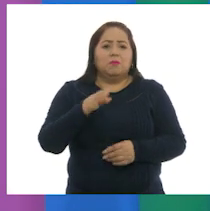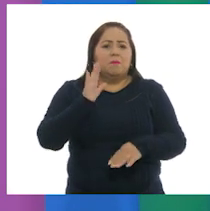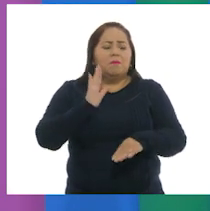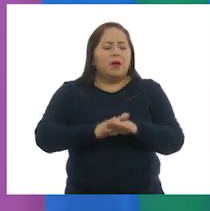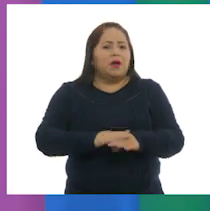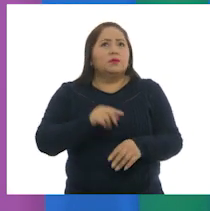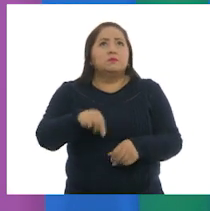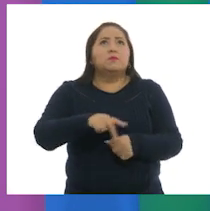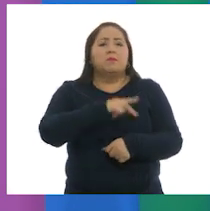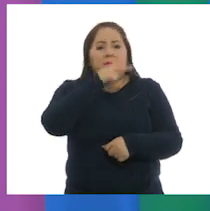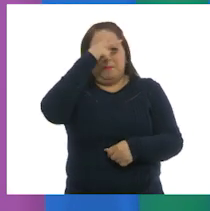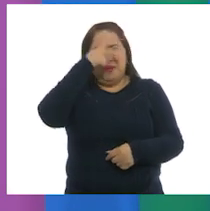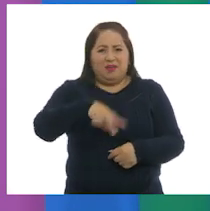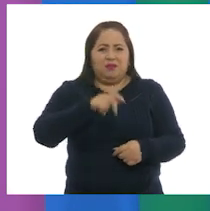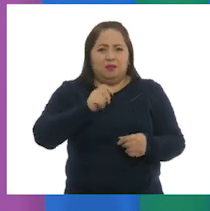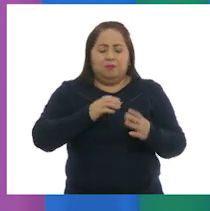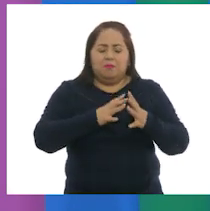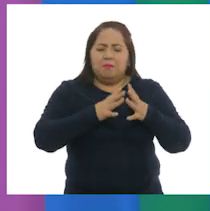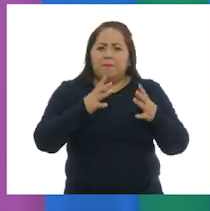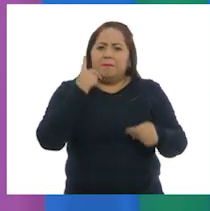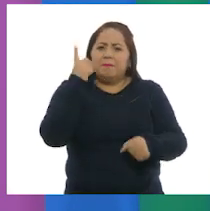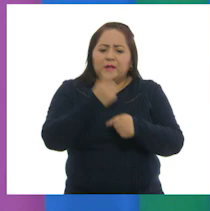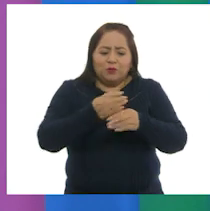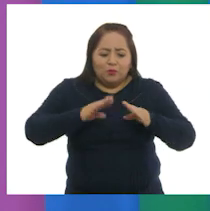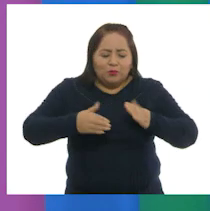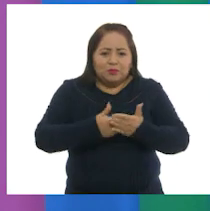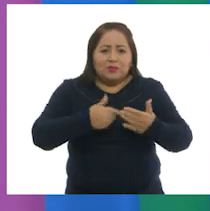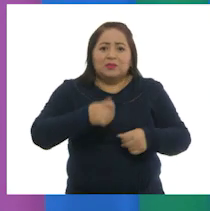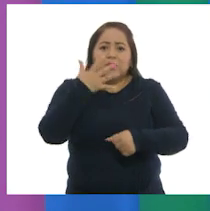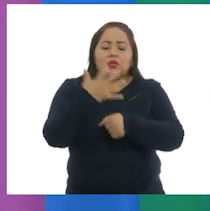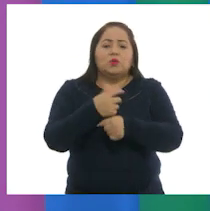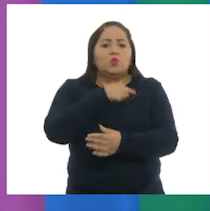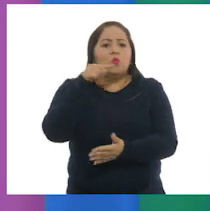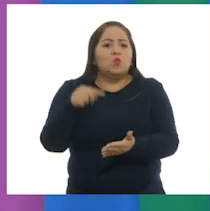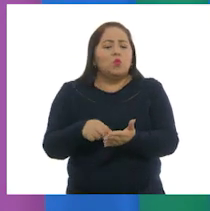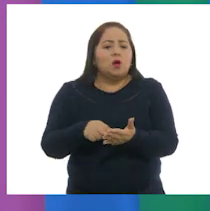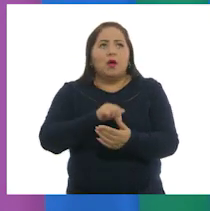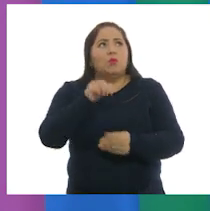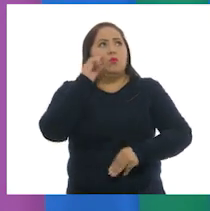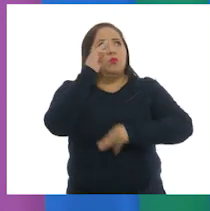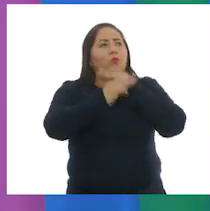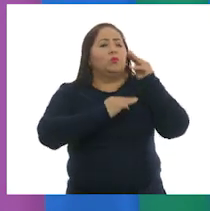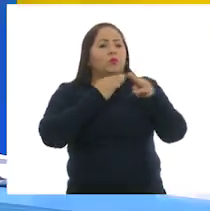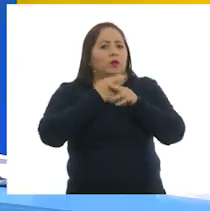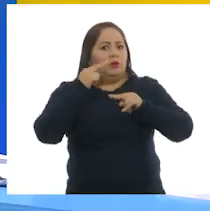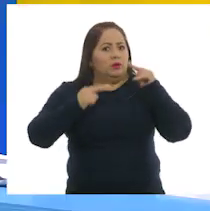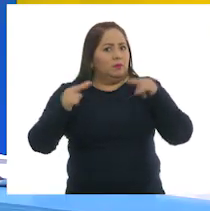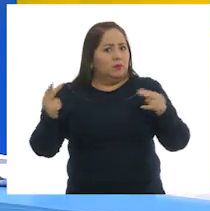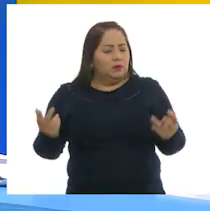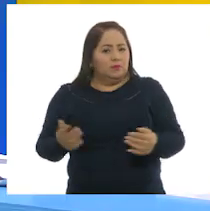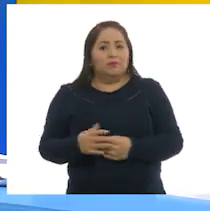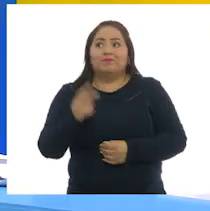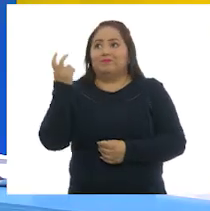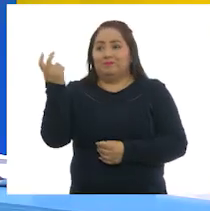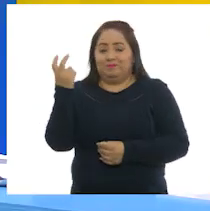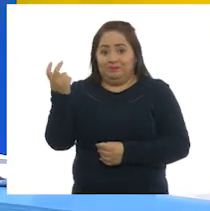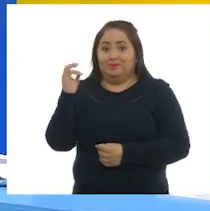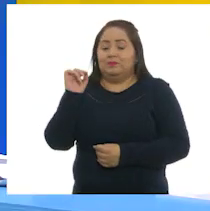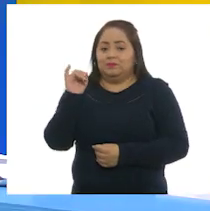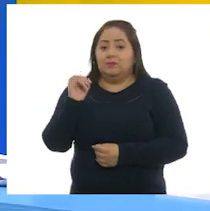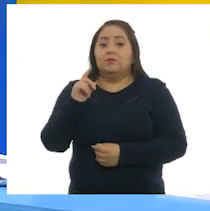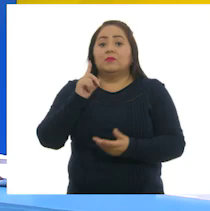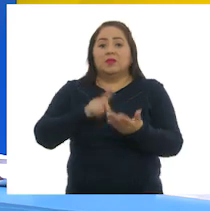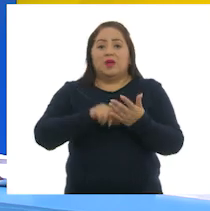criado en nuestro país. México ocupa el quinto lugar de producción a nivel mundial. Así es Larisa, de hecho,